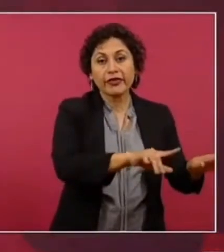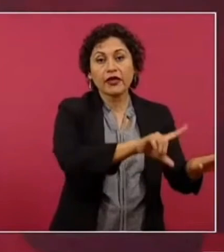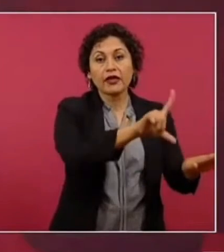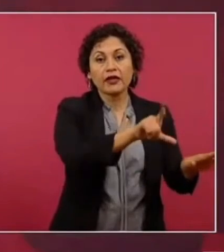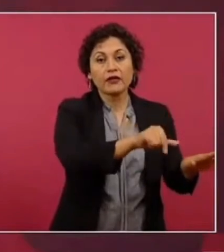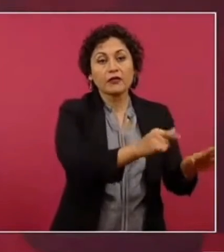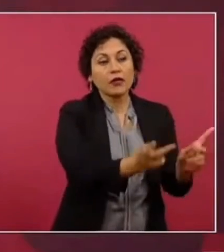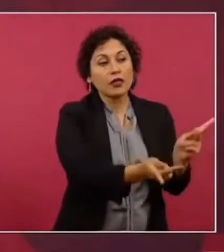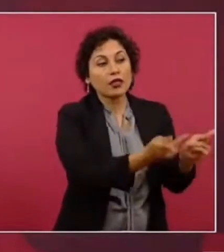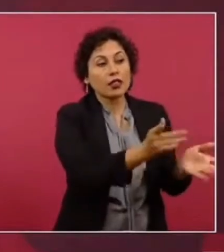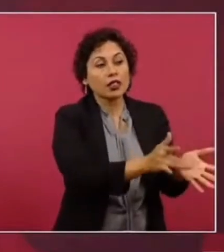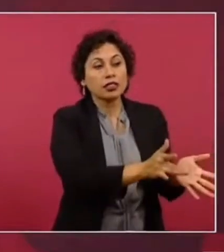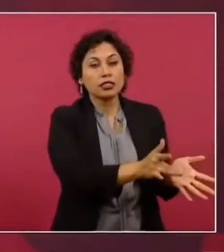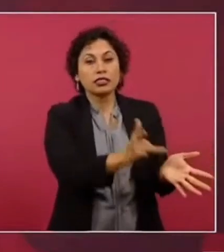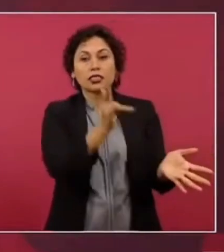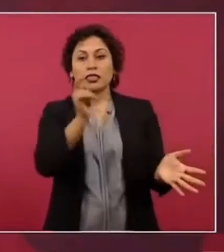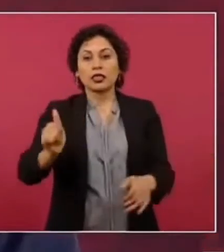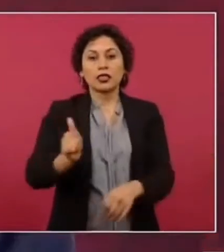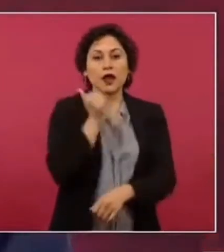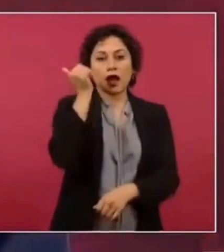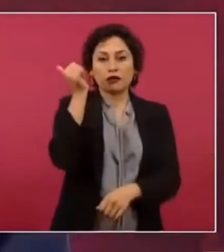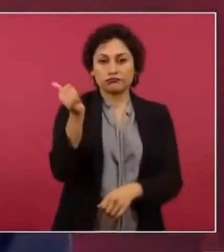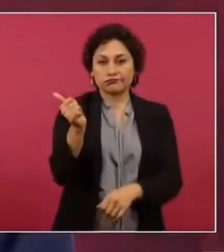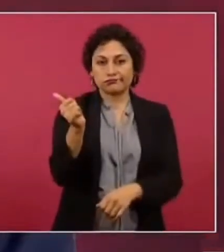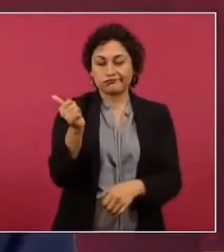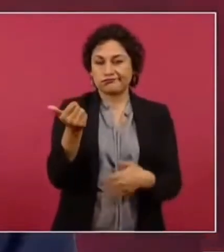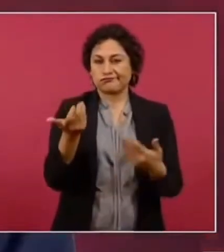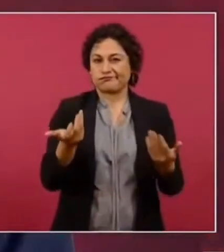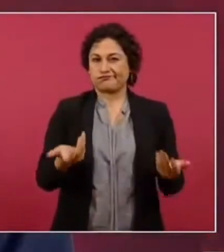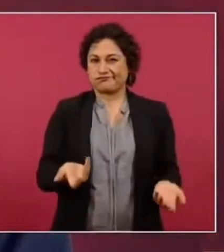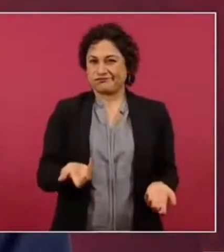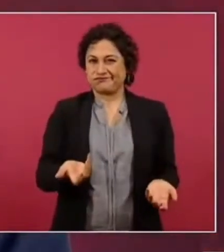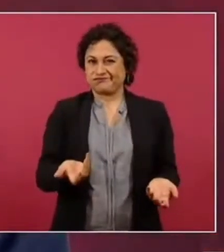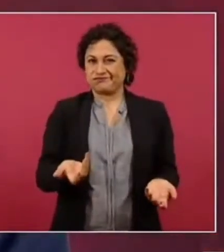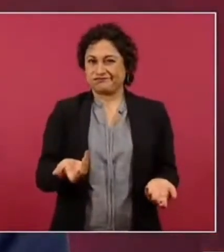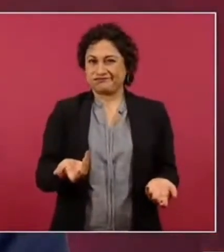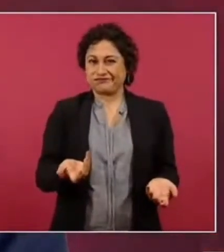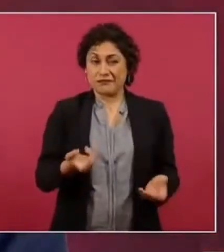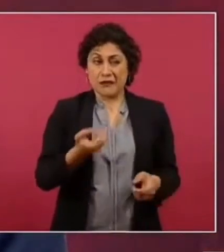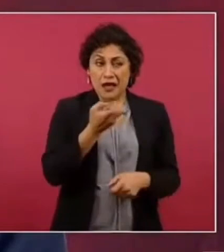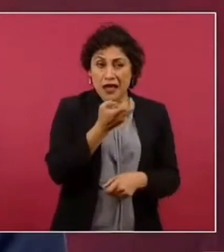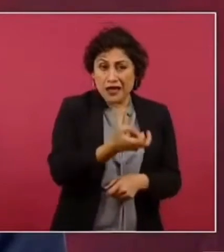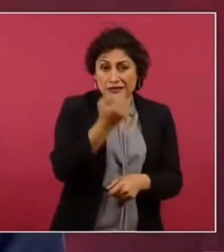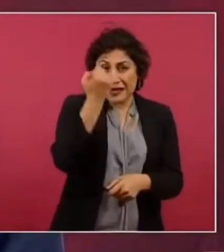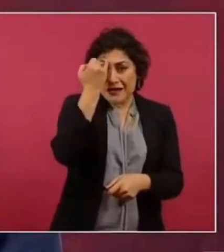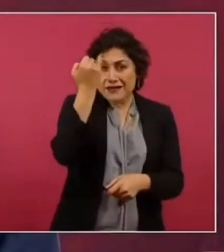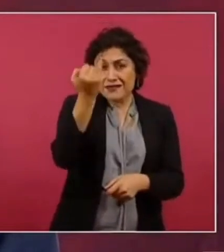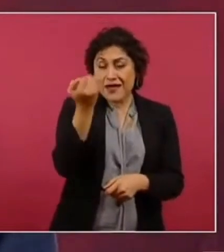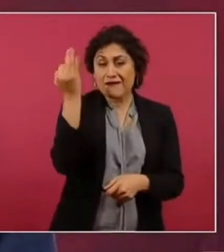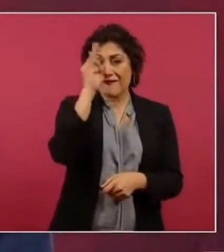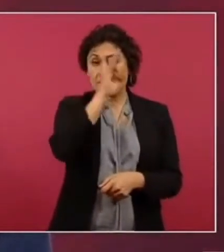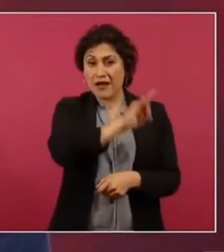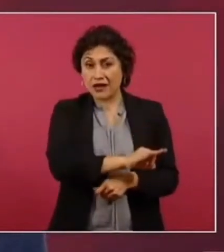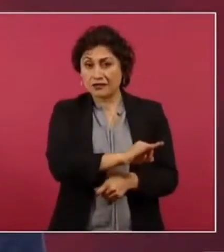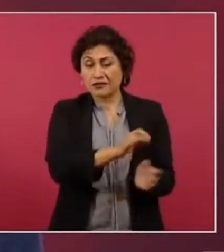de algo que no es cierto que no es verdad no es porque no es ni ni ni ni ni ni Gracias.